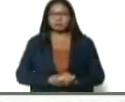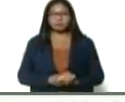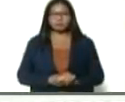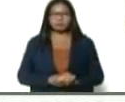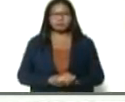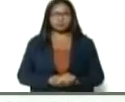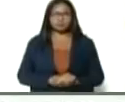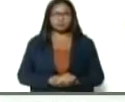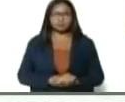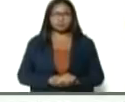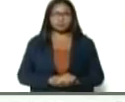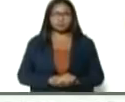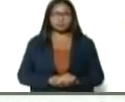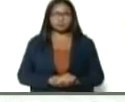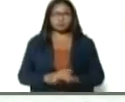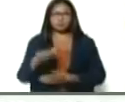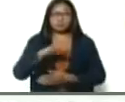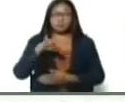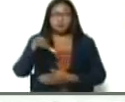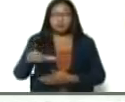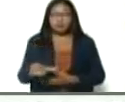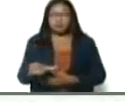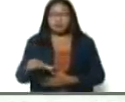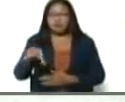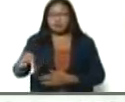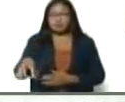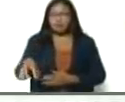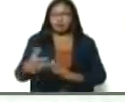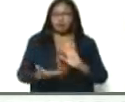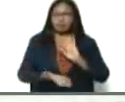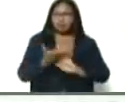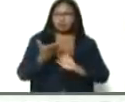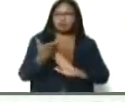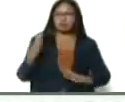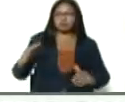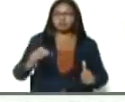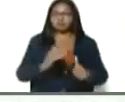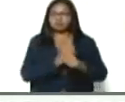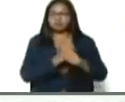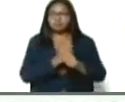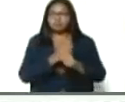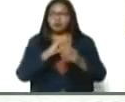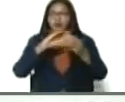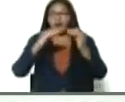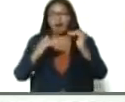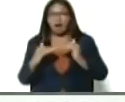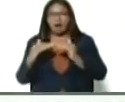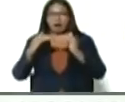donde el Estado juega un papel fundamental para su regulación.